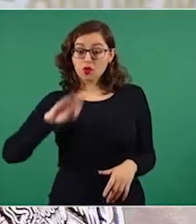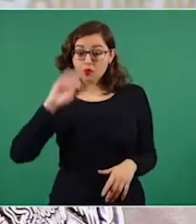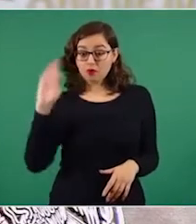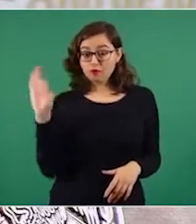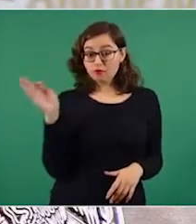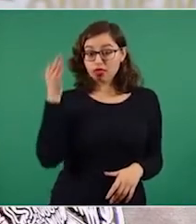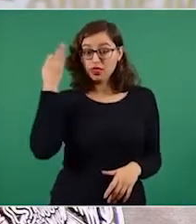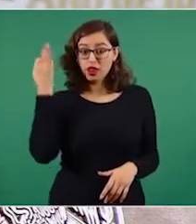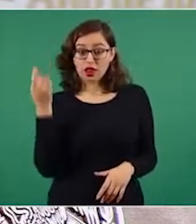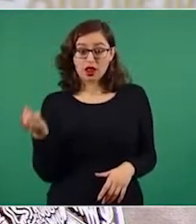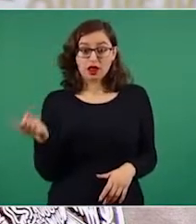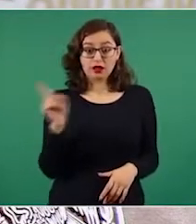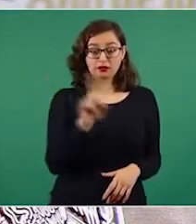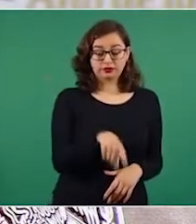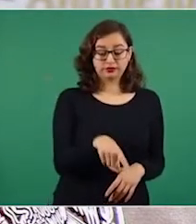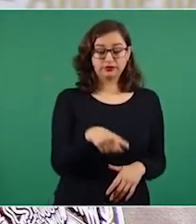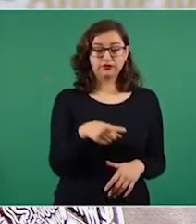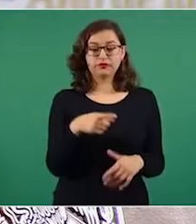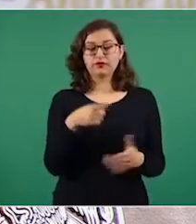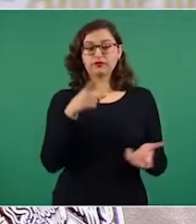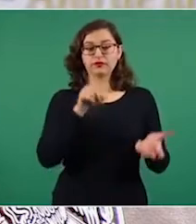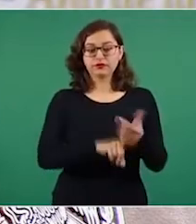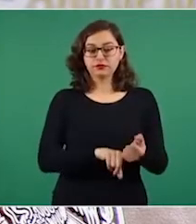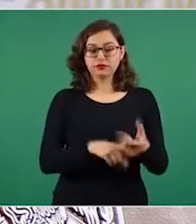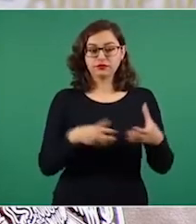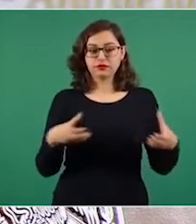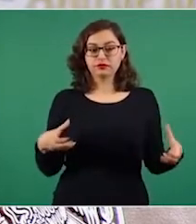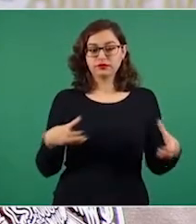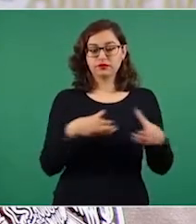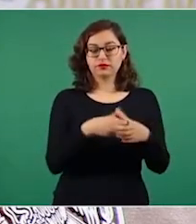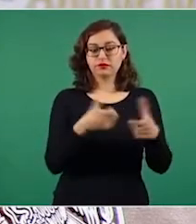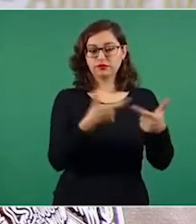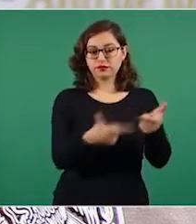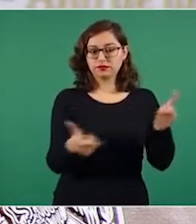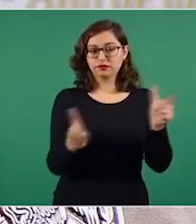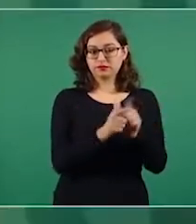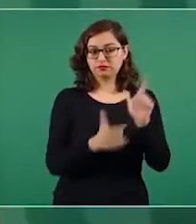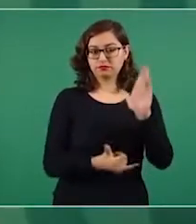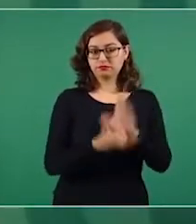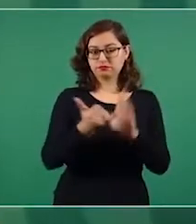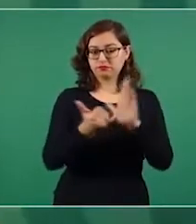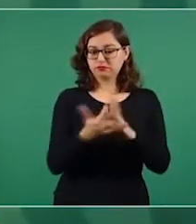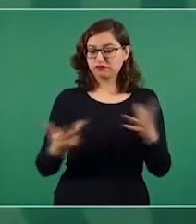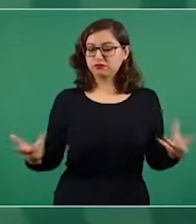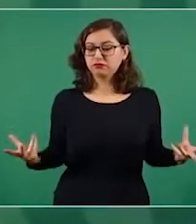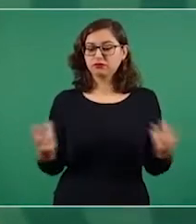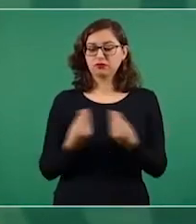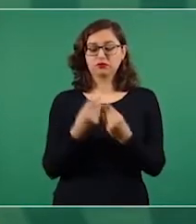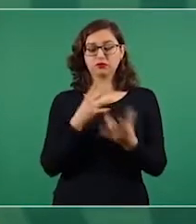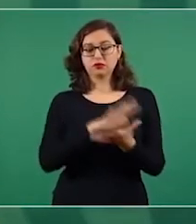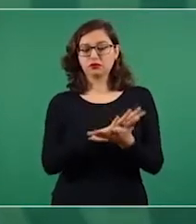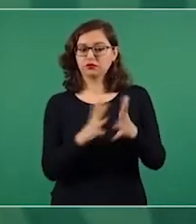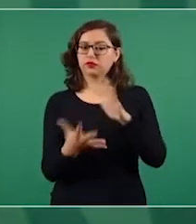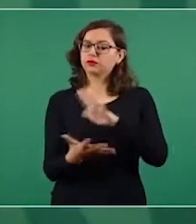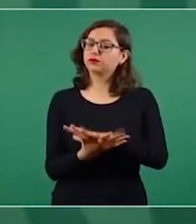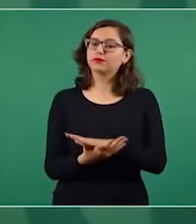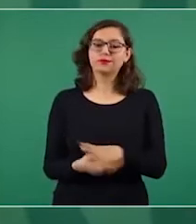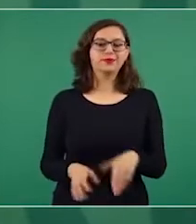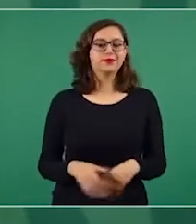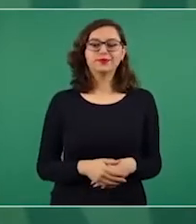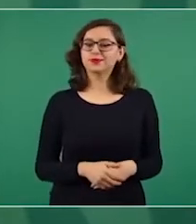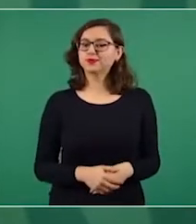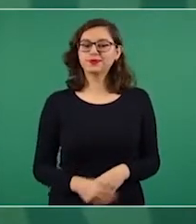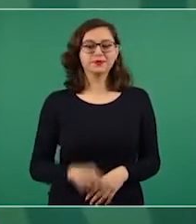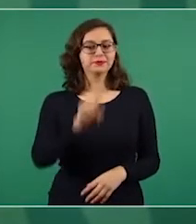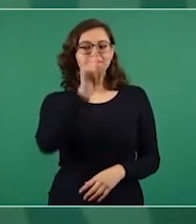operadores de los fraccionadores. Ante eso se niega rotundamente estos dichos. Y en apego a los